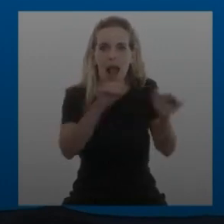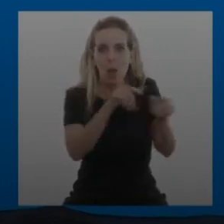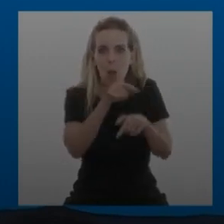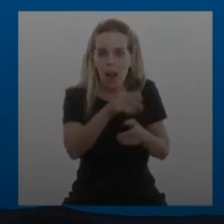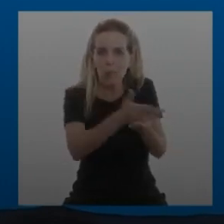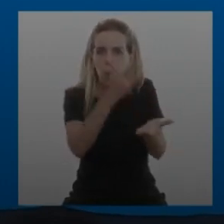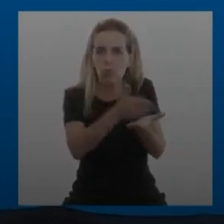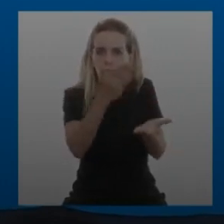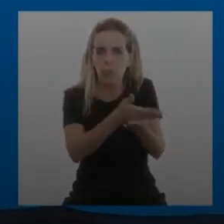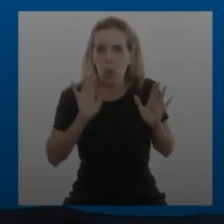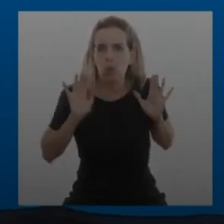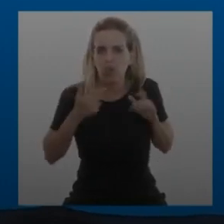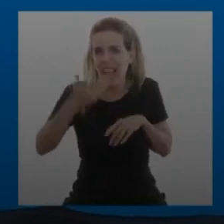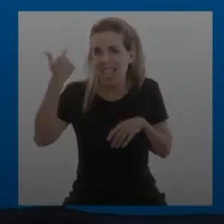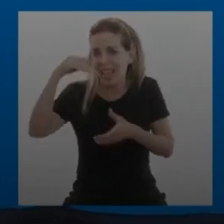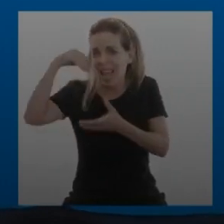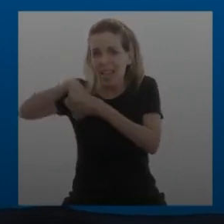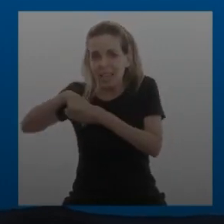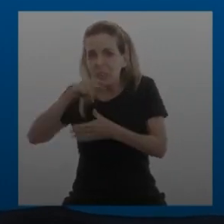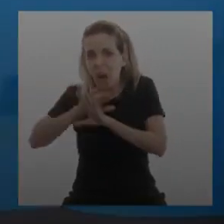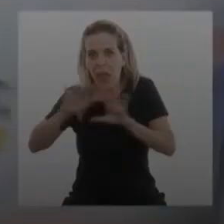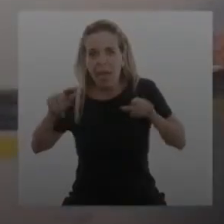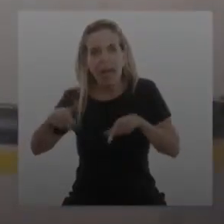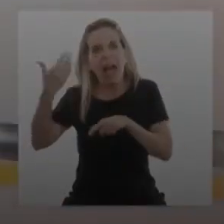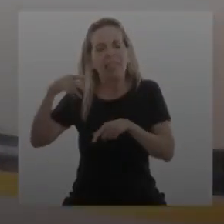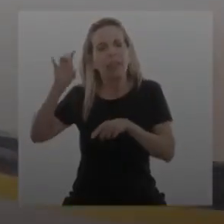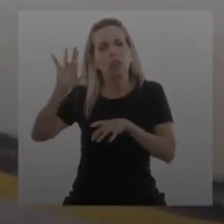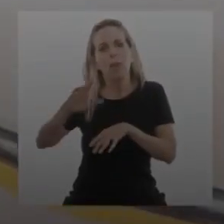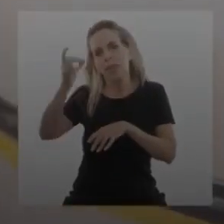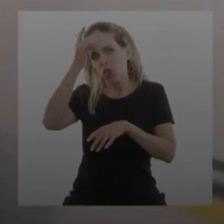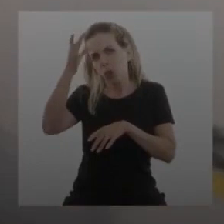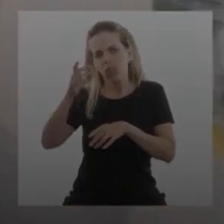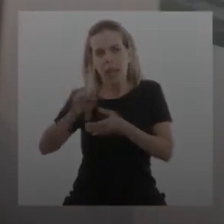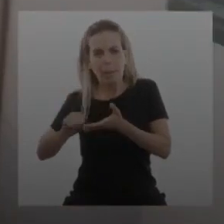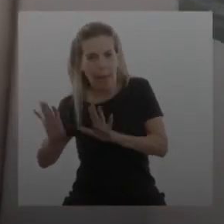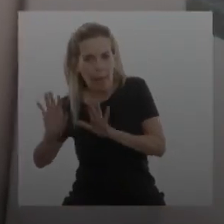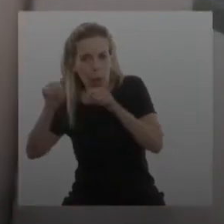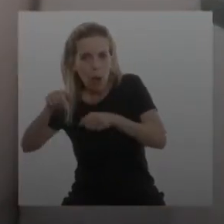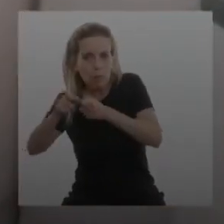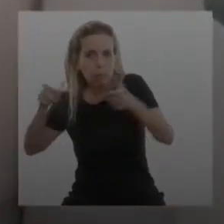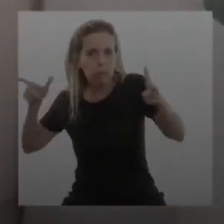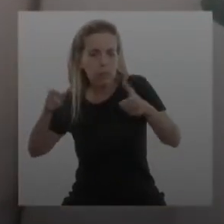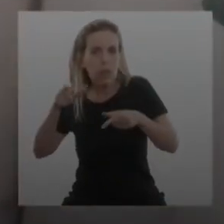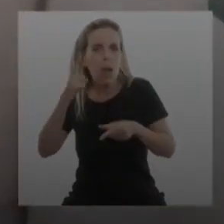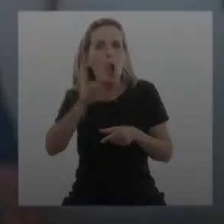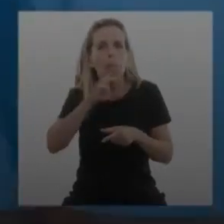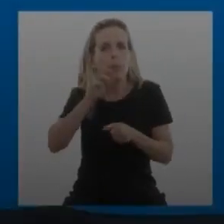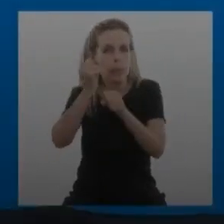donde no había una docena de empleados sino que estaba repleto de empleados, trabajadores y trabajadoras